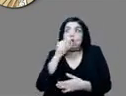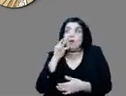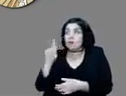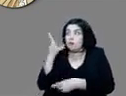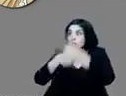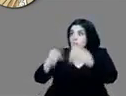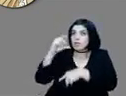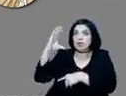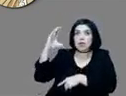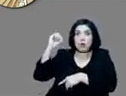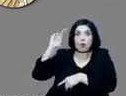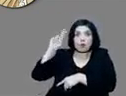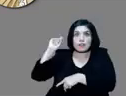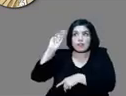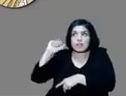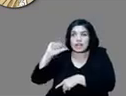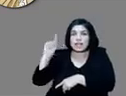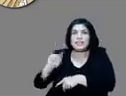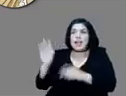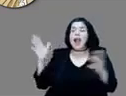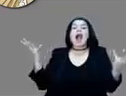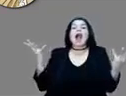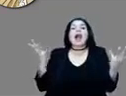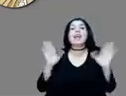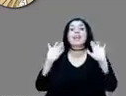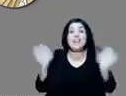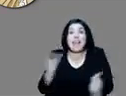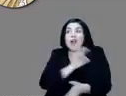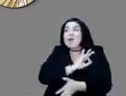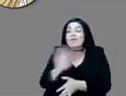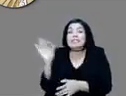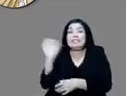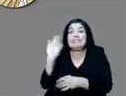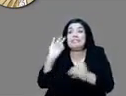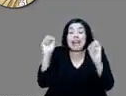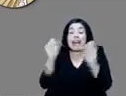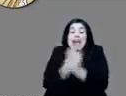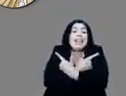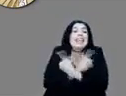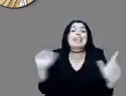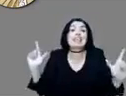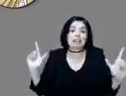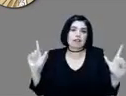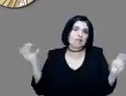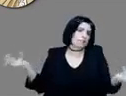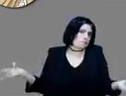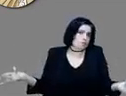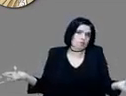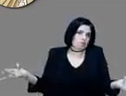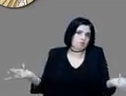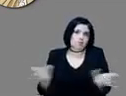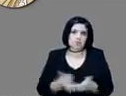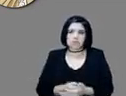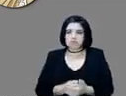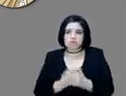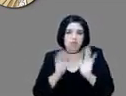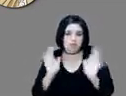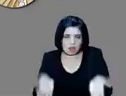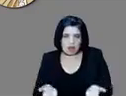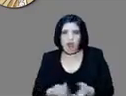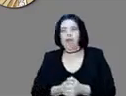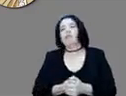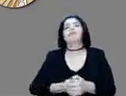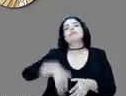de liberarse de Tenochtitl. Entonces, pues, así sabemos que ya